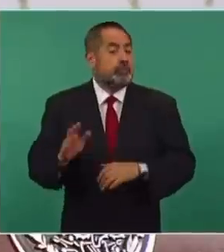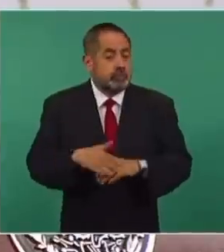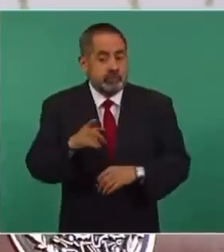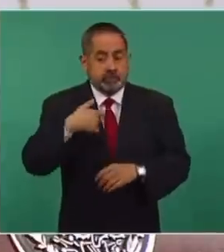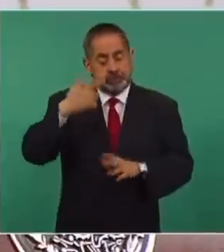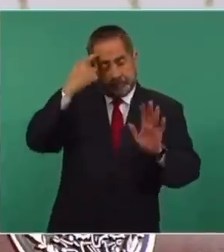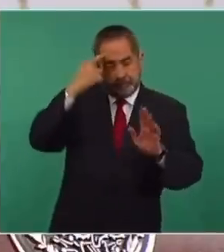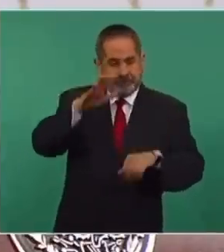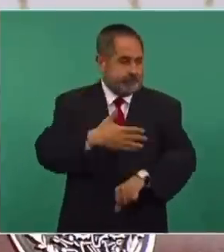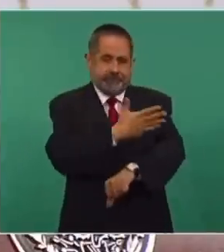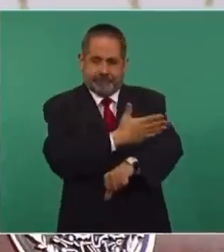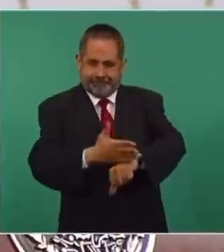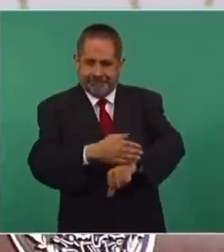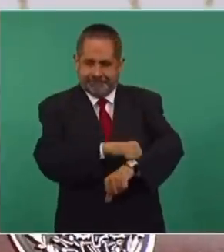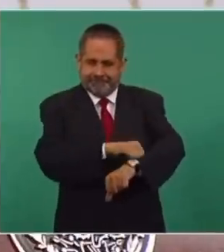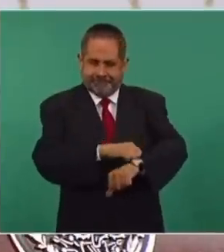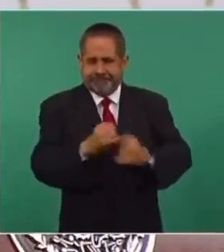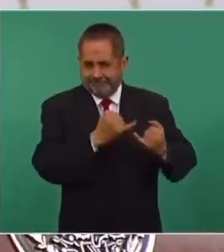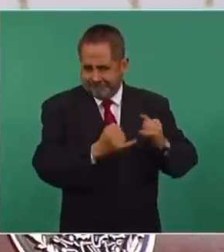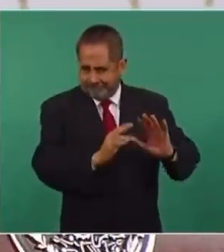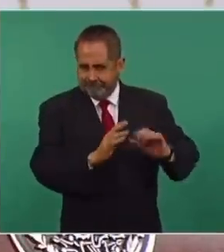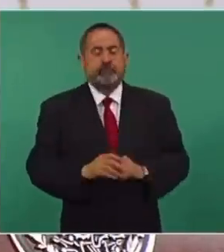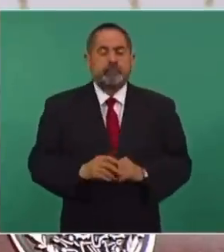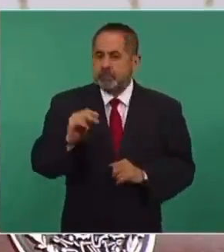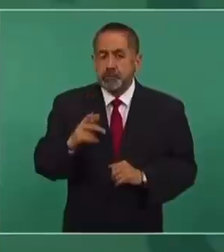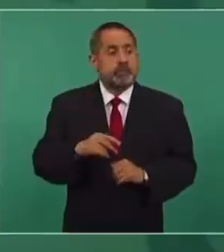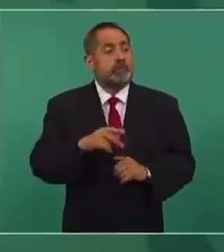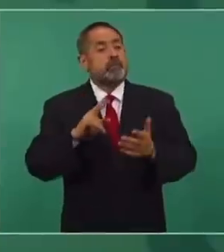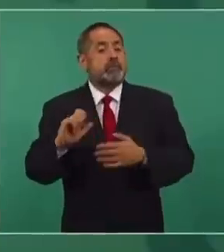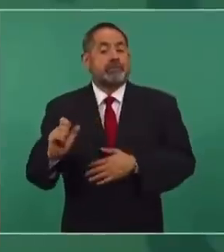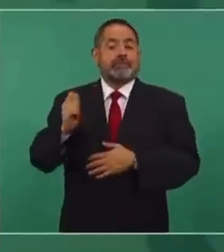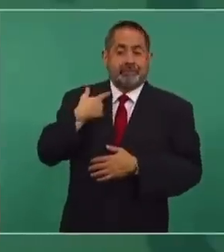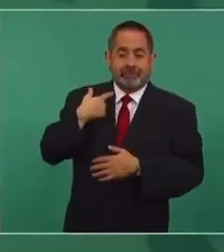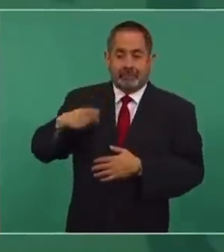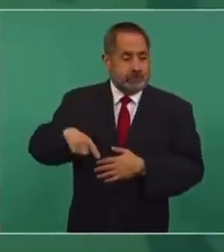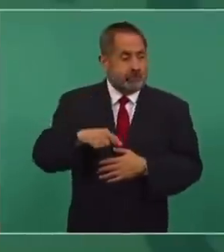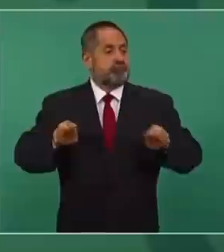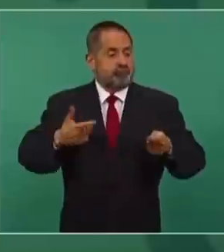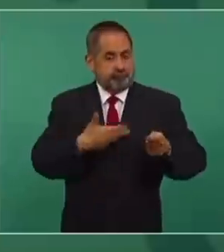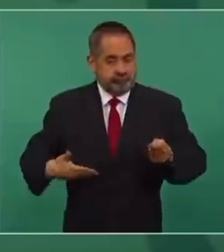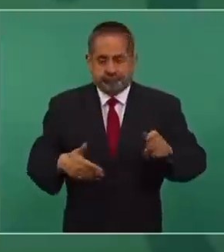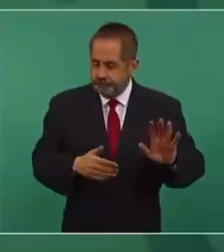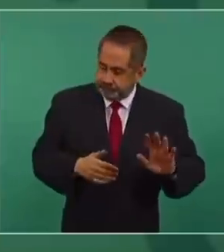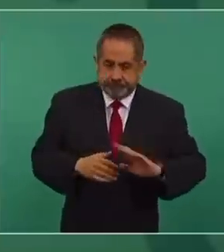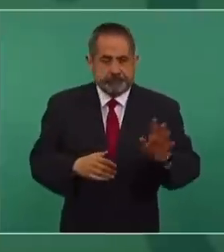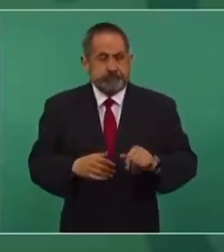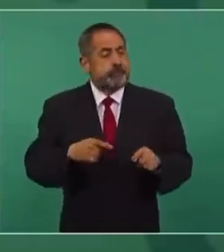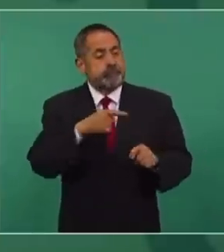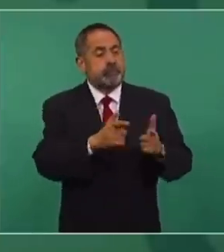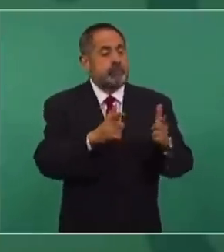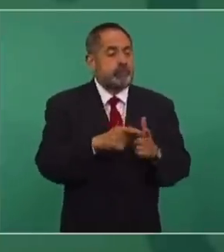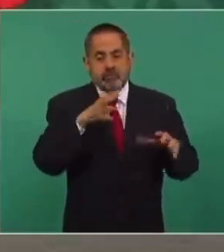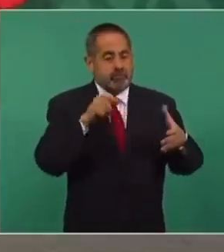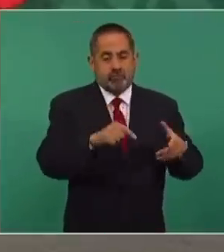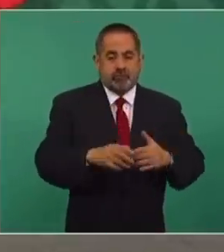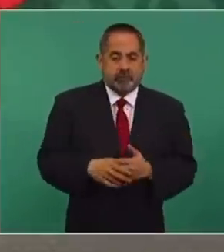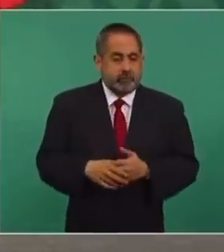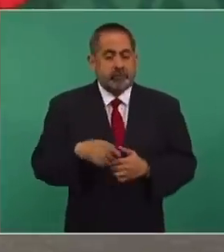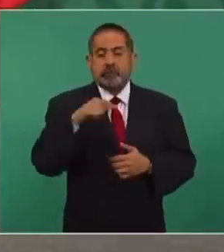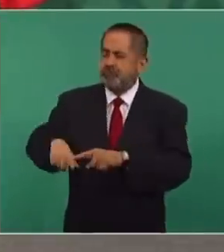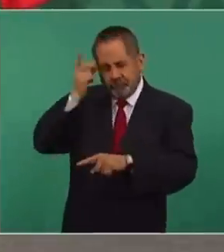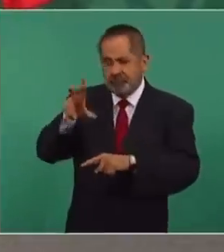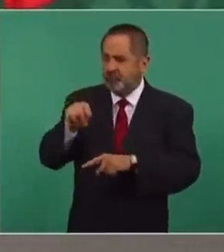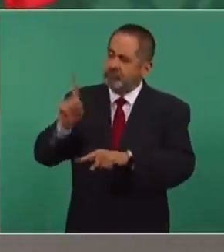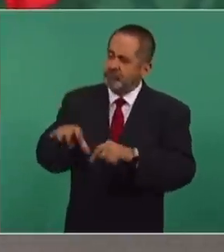madera, si regresan, que deberían de regresar, pero lo que se robaron, los neoliberales corruptos van a querer